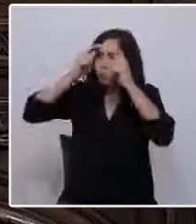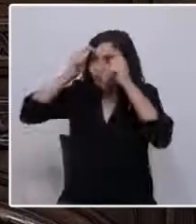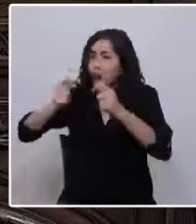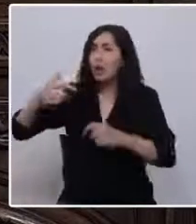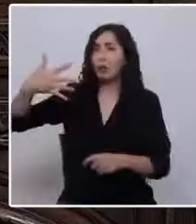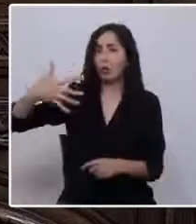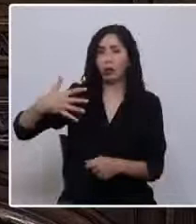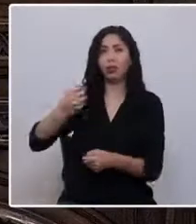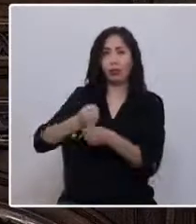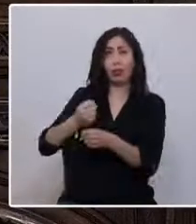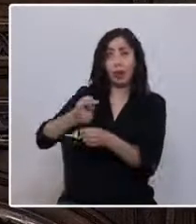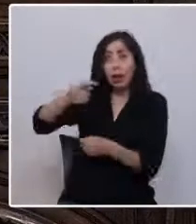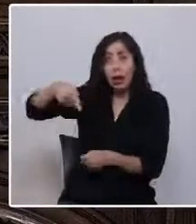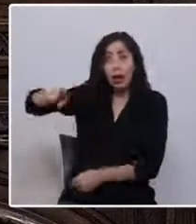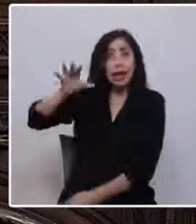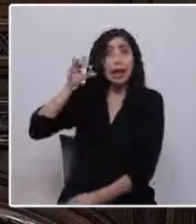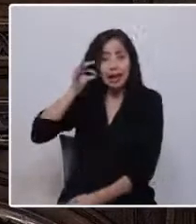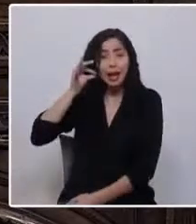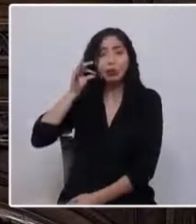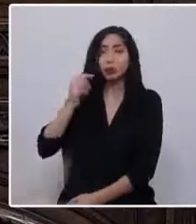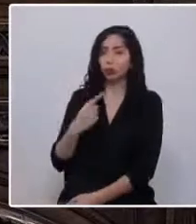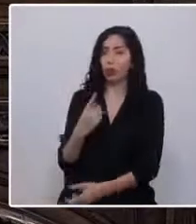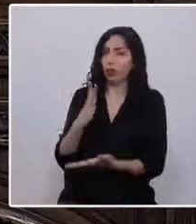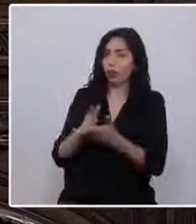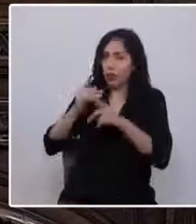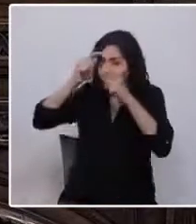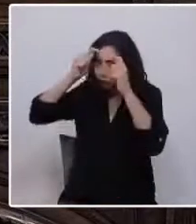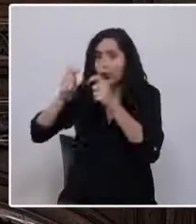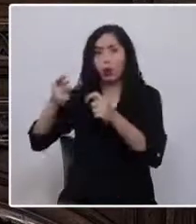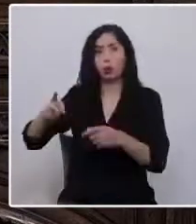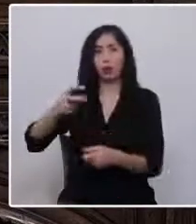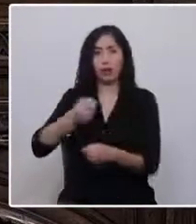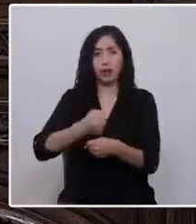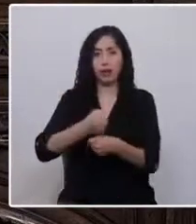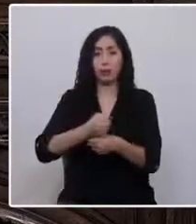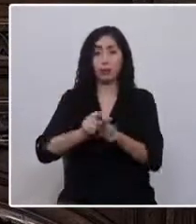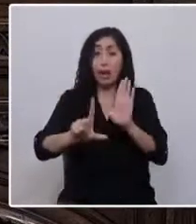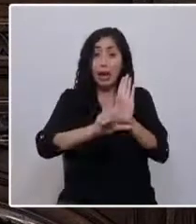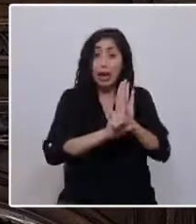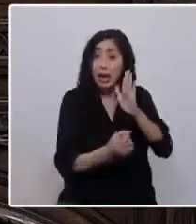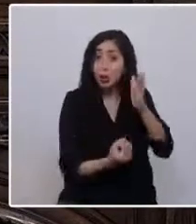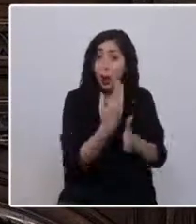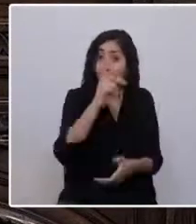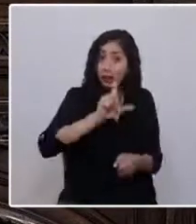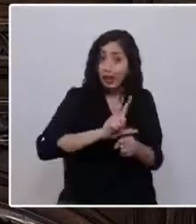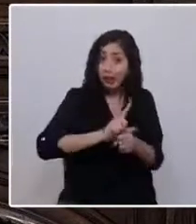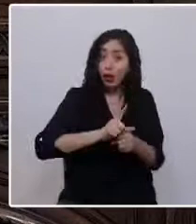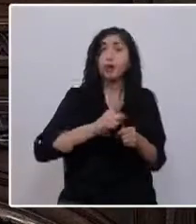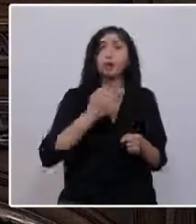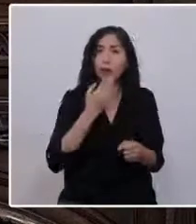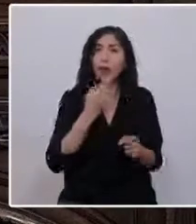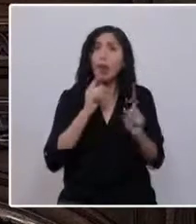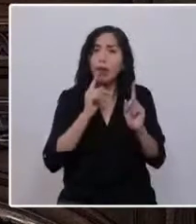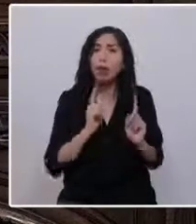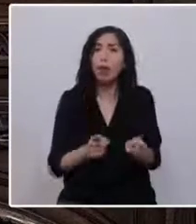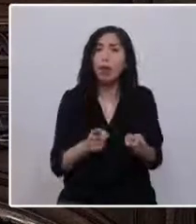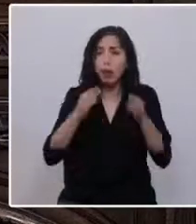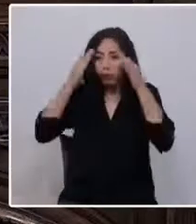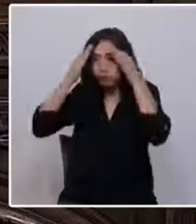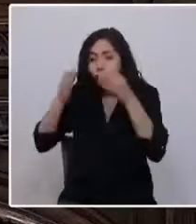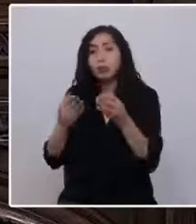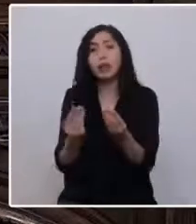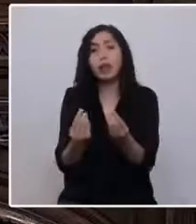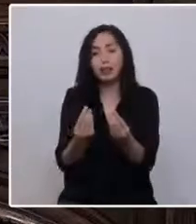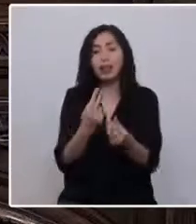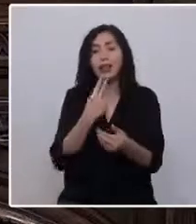Les debemos a ella el reconocimiento de su trabajo. Las nuevas leyes laborales también deben ser centradas en la calidad de vida de